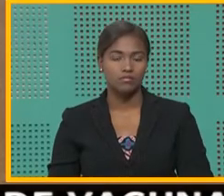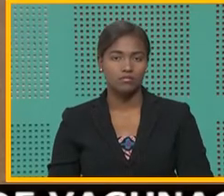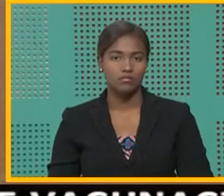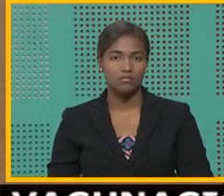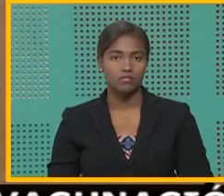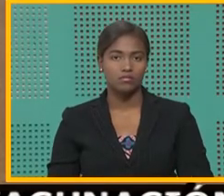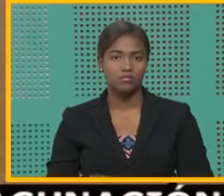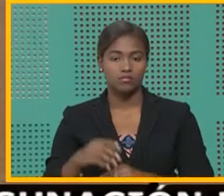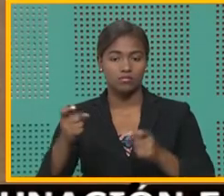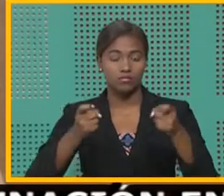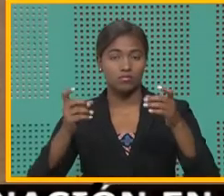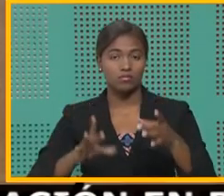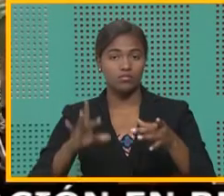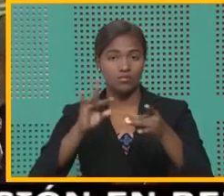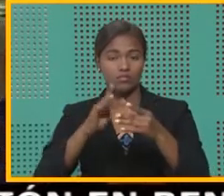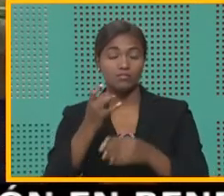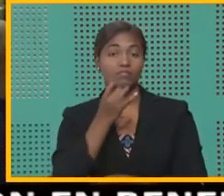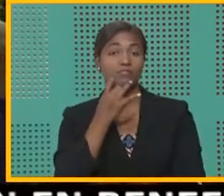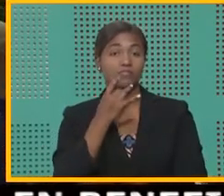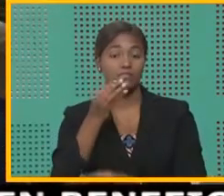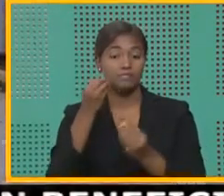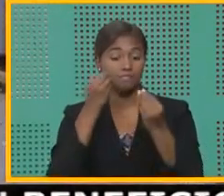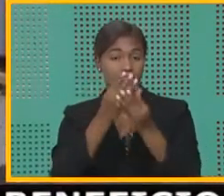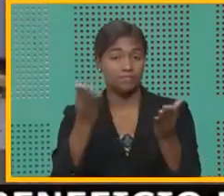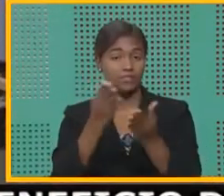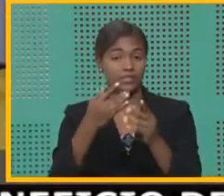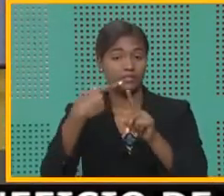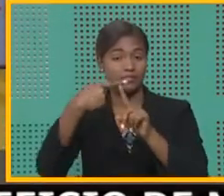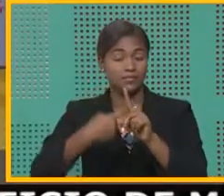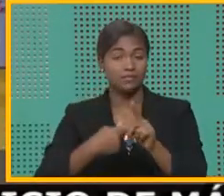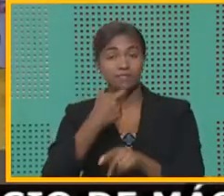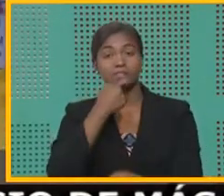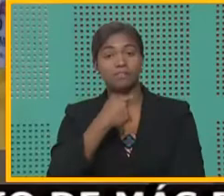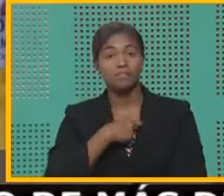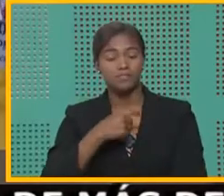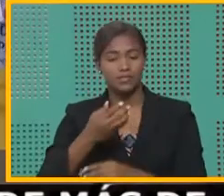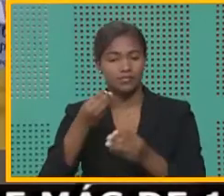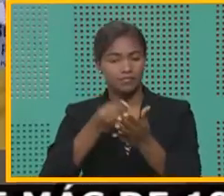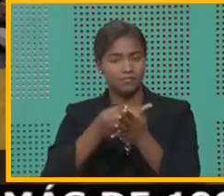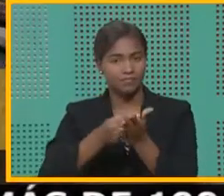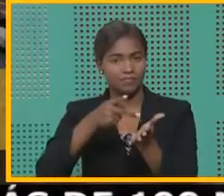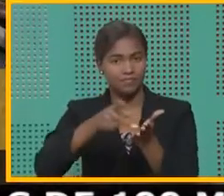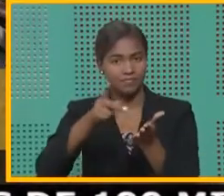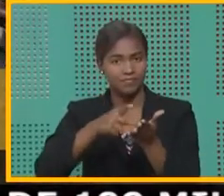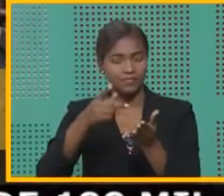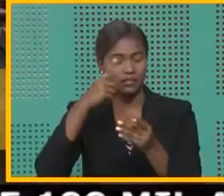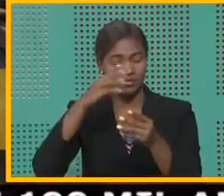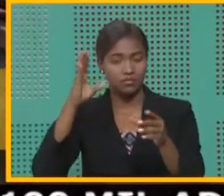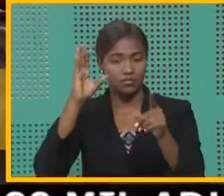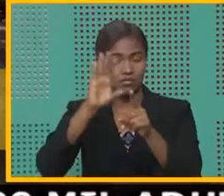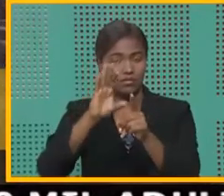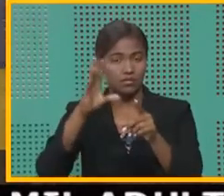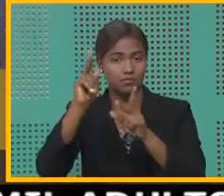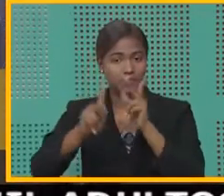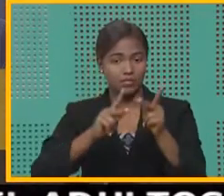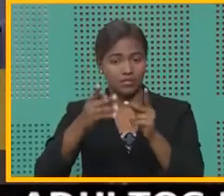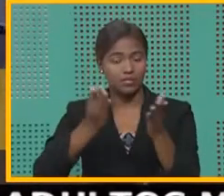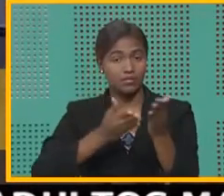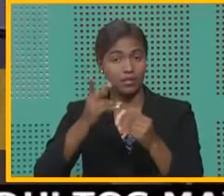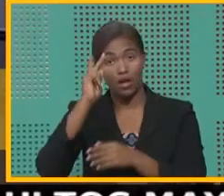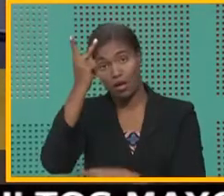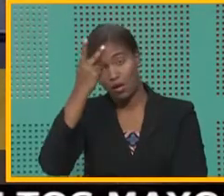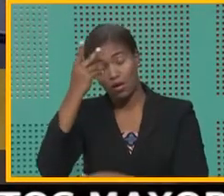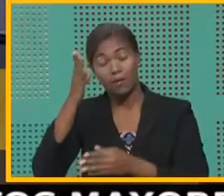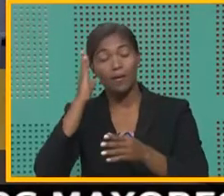Amigos, la Superintendencia de Electricidad informa que en el mes de diciembre la tarifa eléctrica aplicada a los usuarios del servicio público